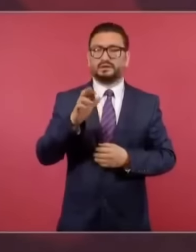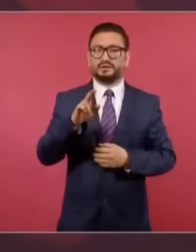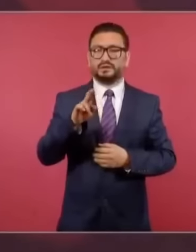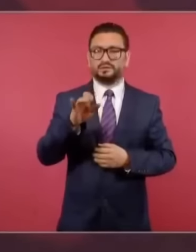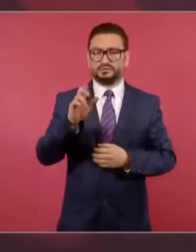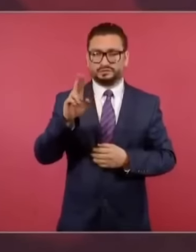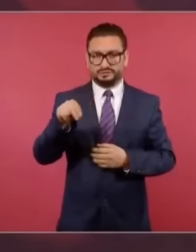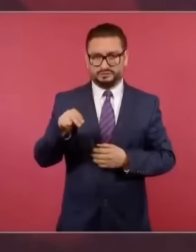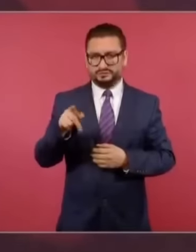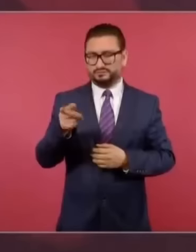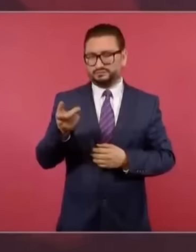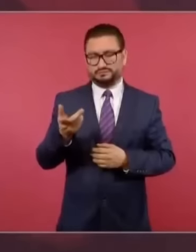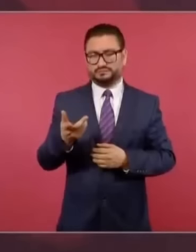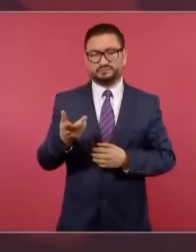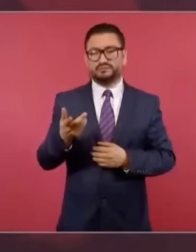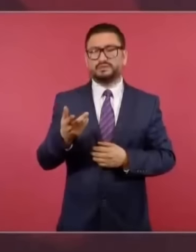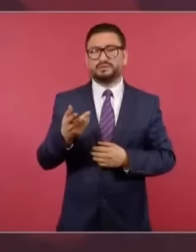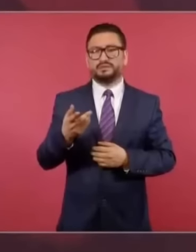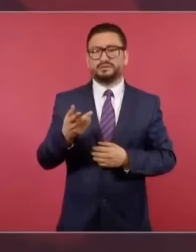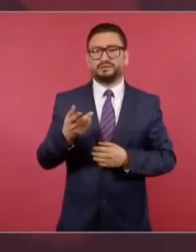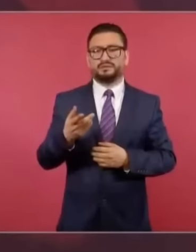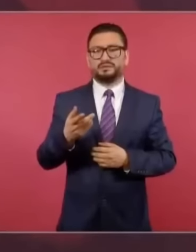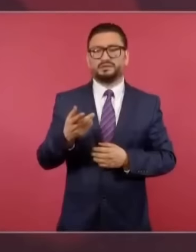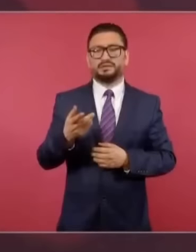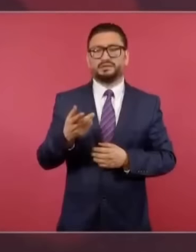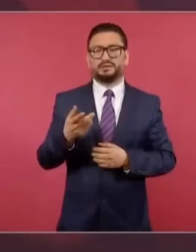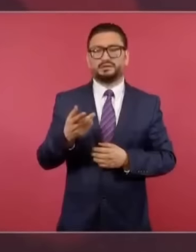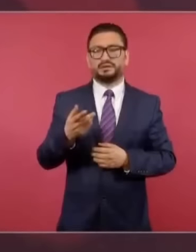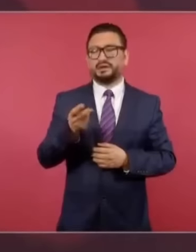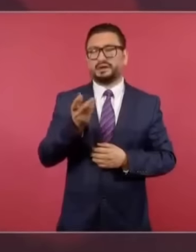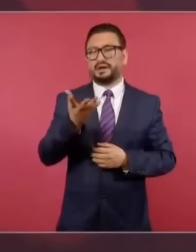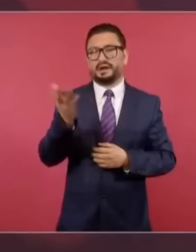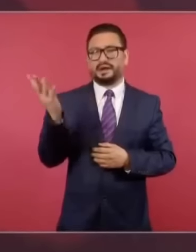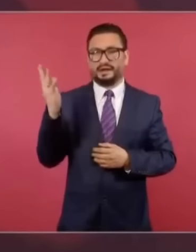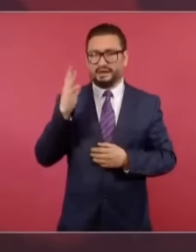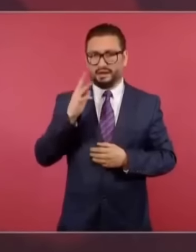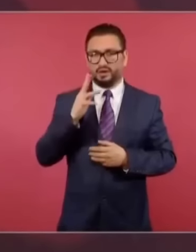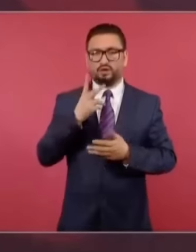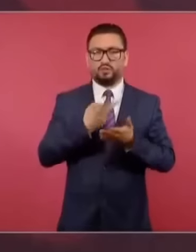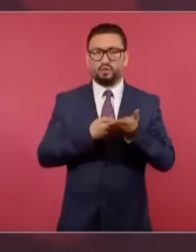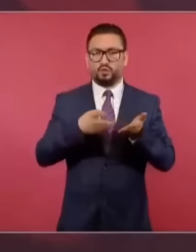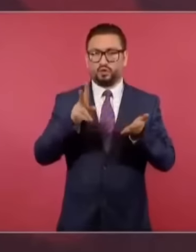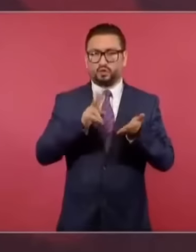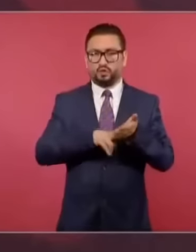que tienen una doble moral.